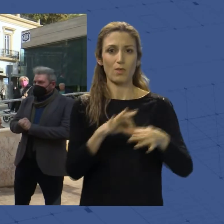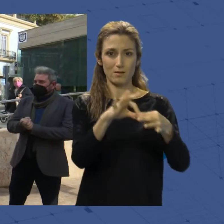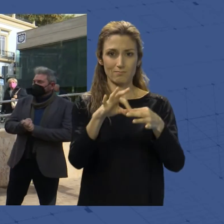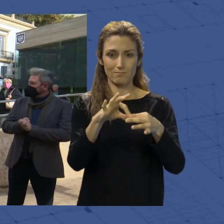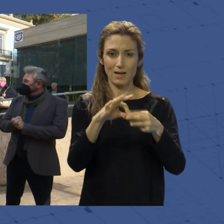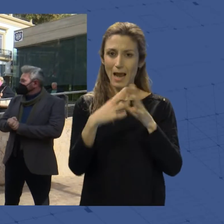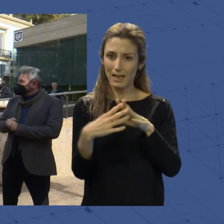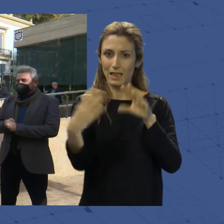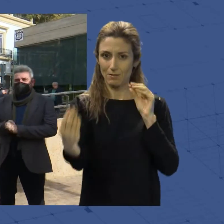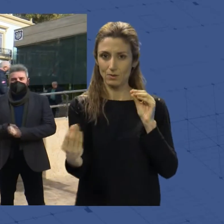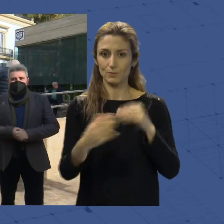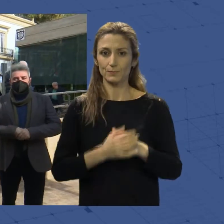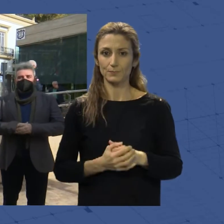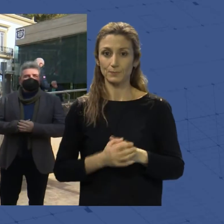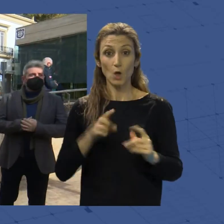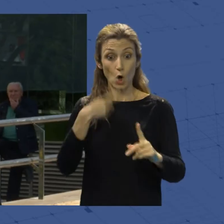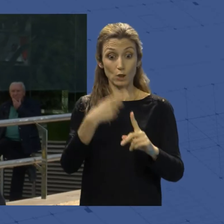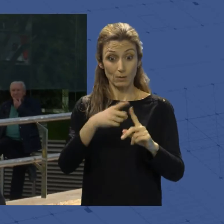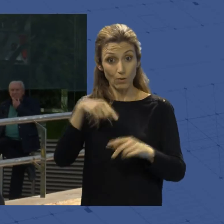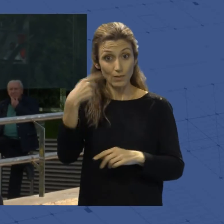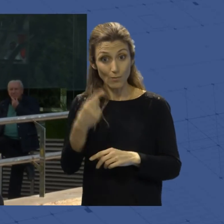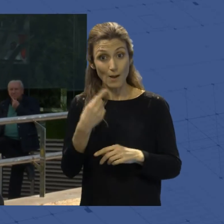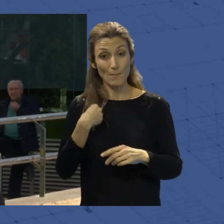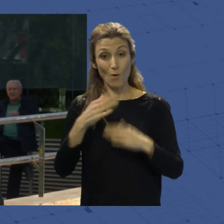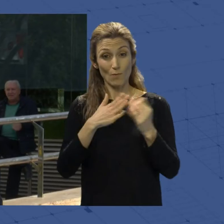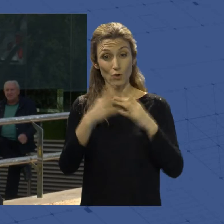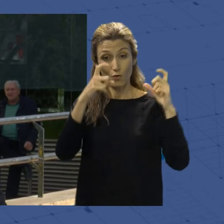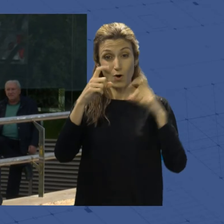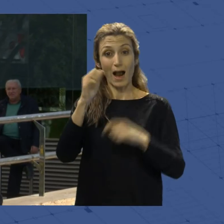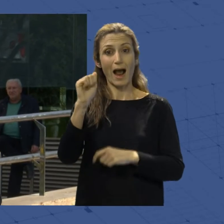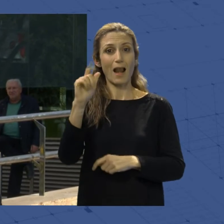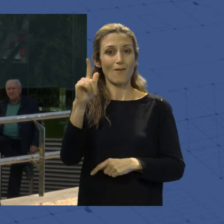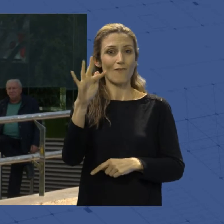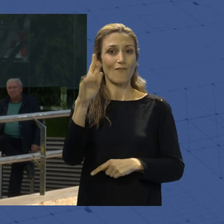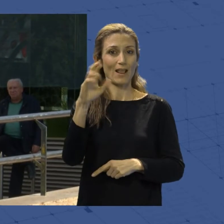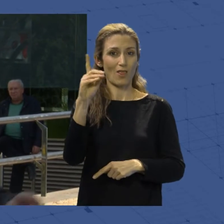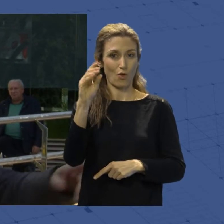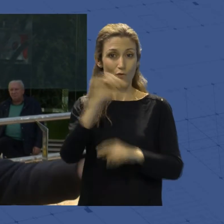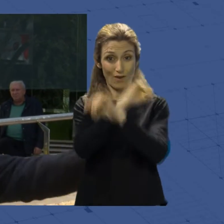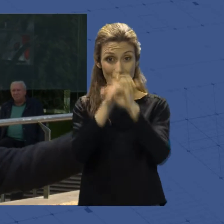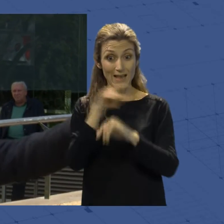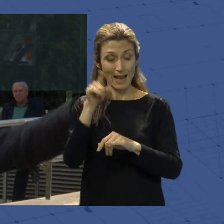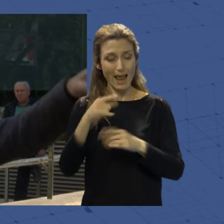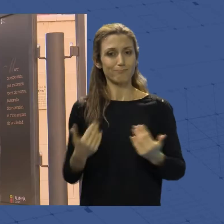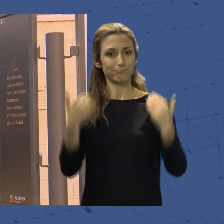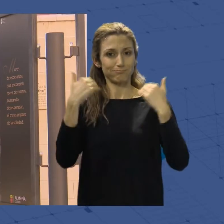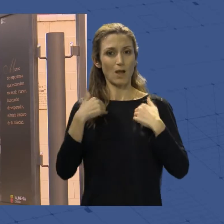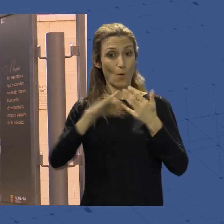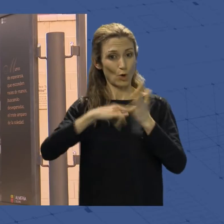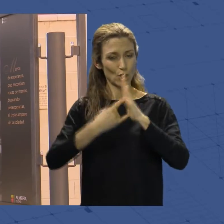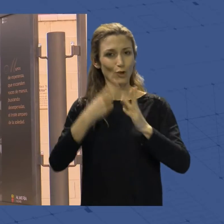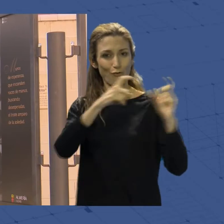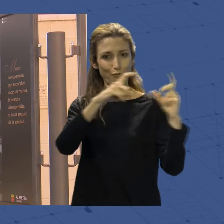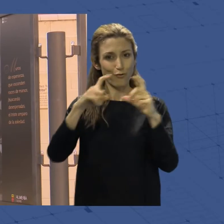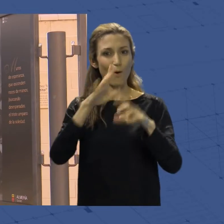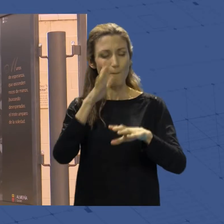entendimiento. Tras el objetivo, el fotógrafo Alfredo Felices, el encargado de coordinar este proyecto que permitirá por fin tener un fondo